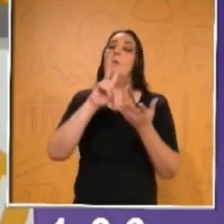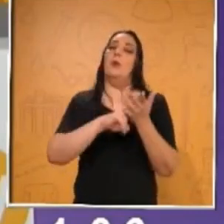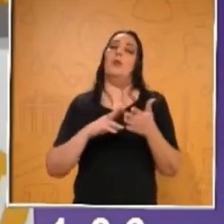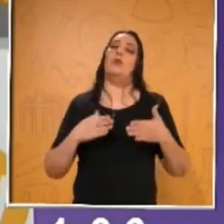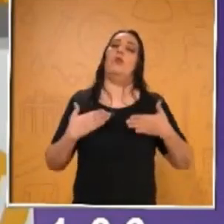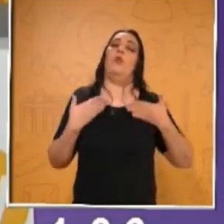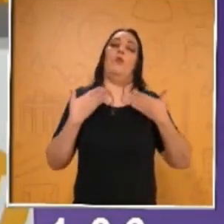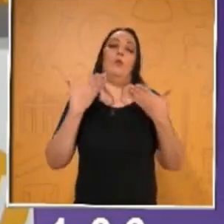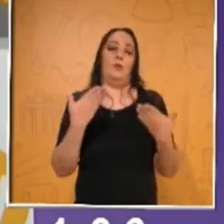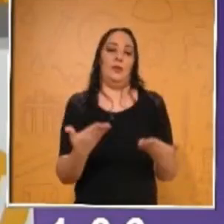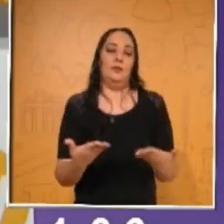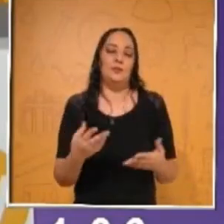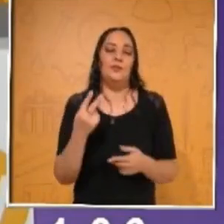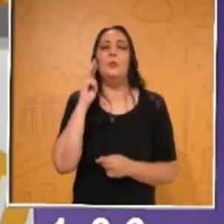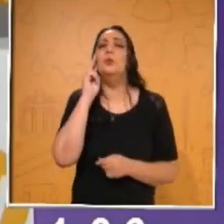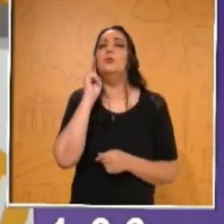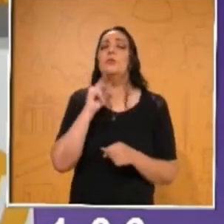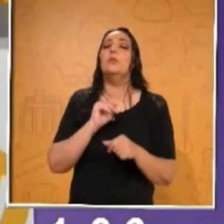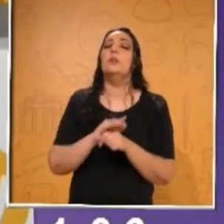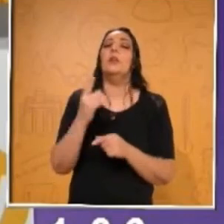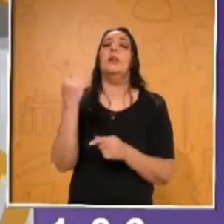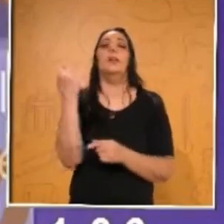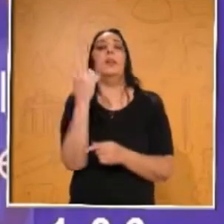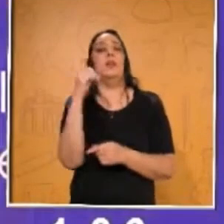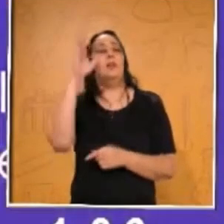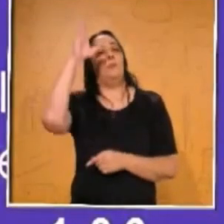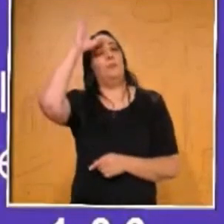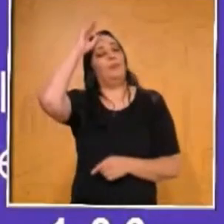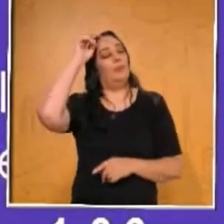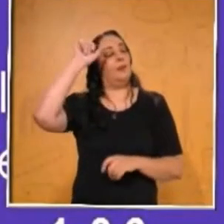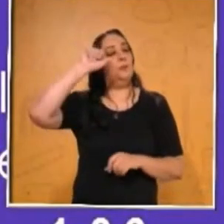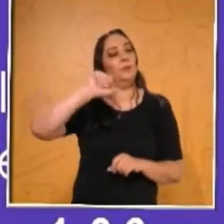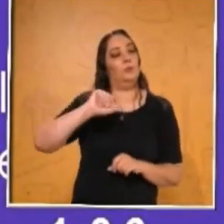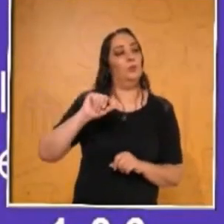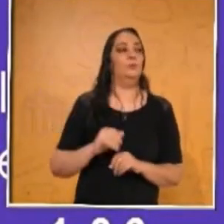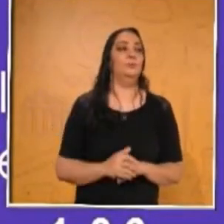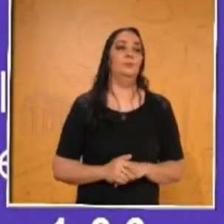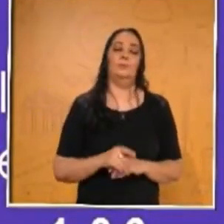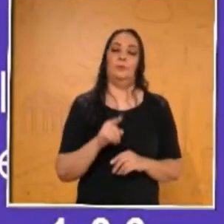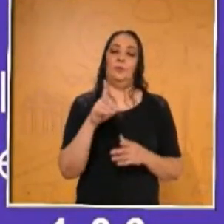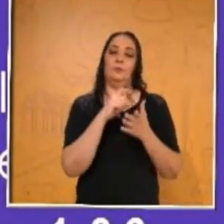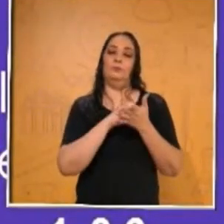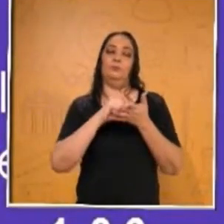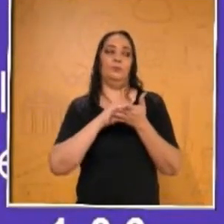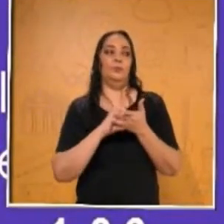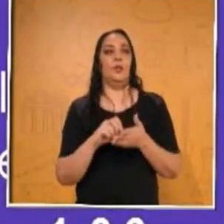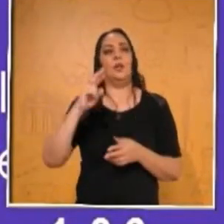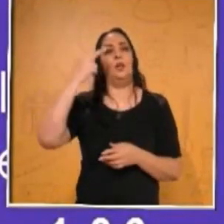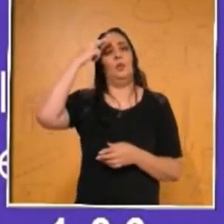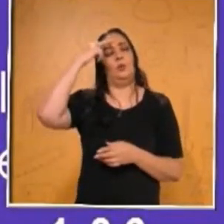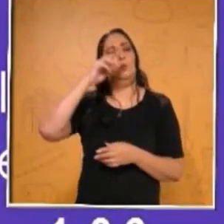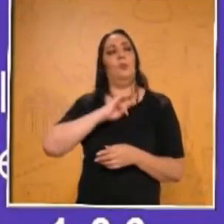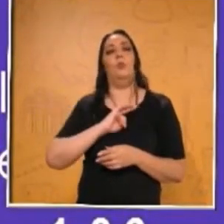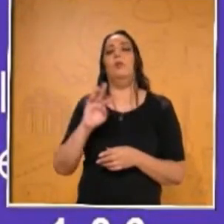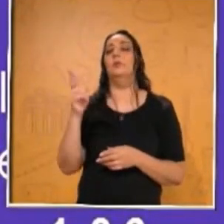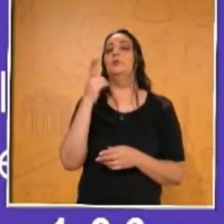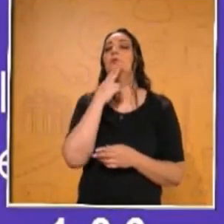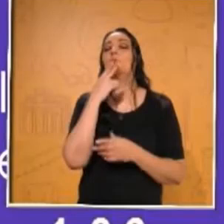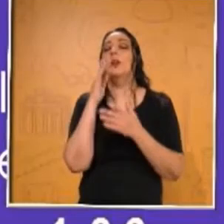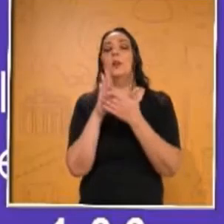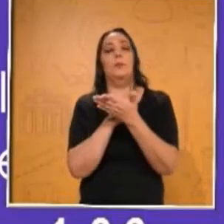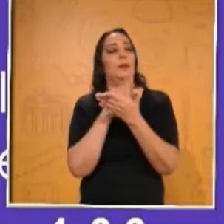que vamos a escuchar los aprendizajes, mientras ahí los vas apuntando, por favor. Recuerda que puedes usar cualquier